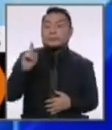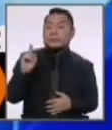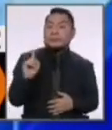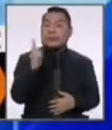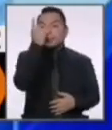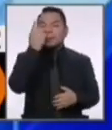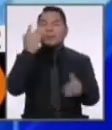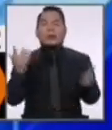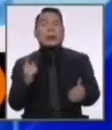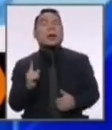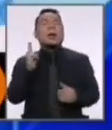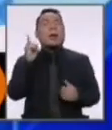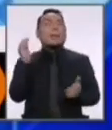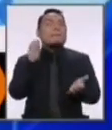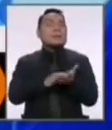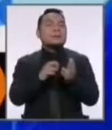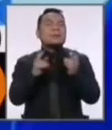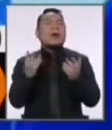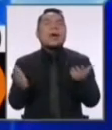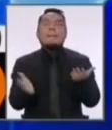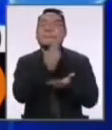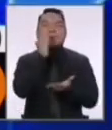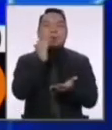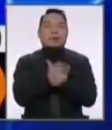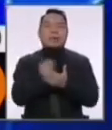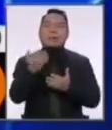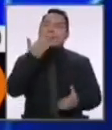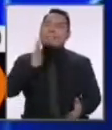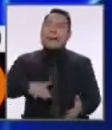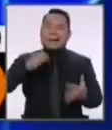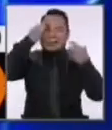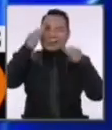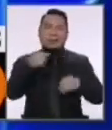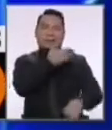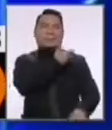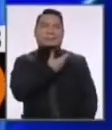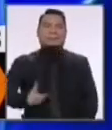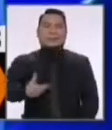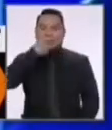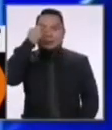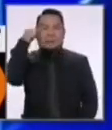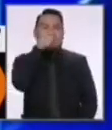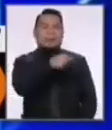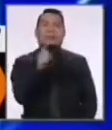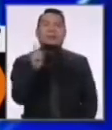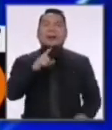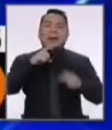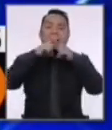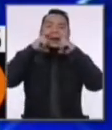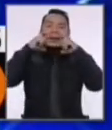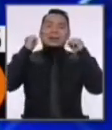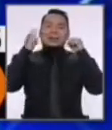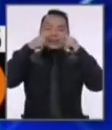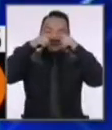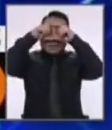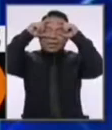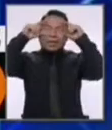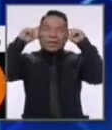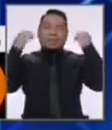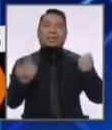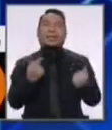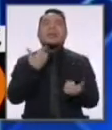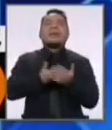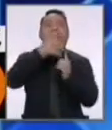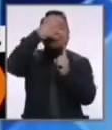uno de los problemas que generó la mala decisión del presidente Vizcarra fue ponerse no la mascarilla en la boca, sino en los ojos, al utilizar